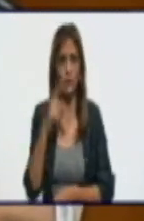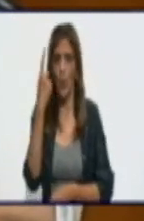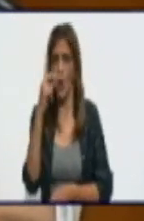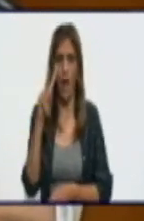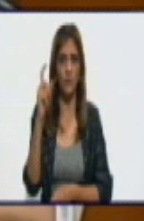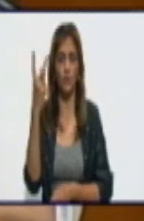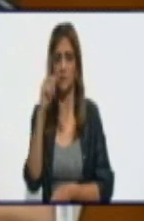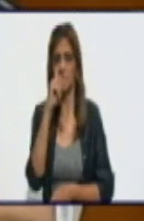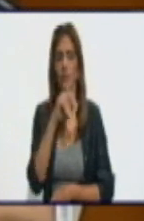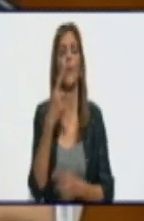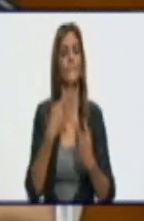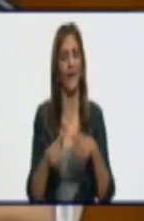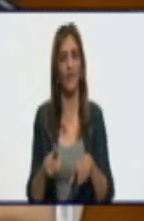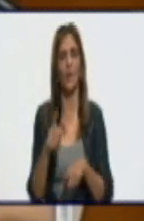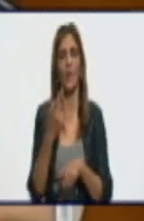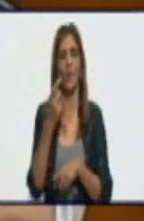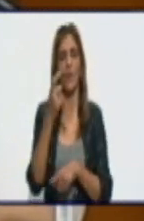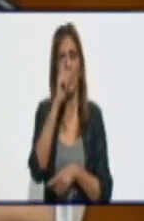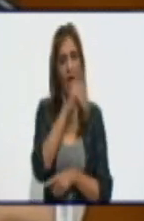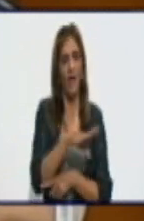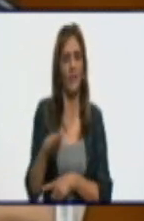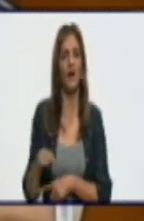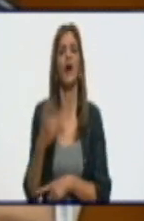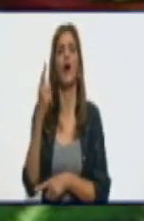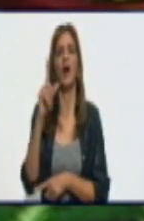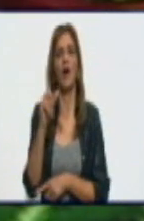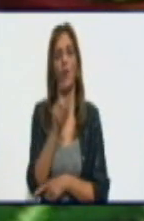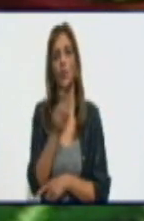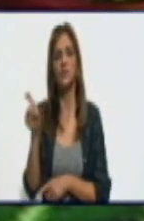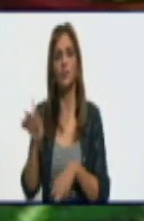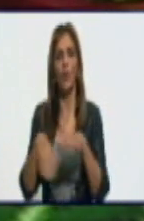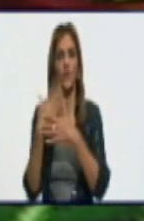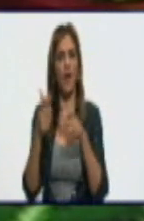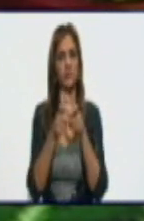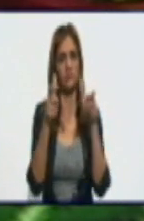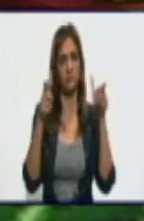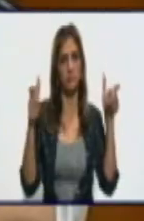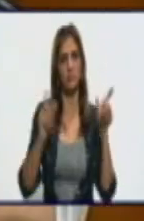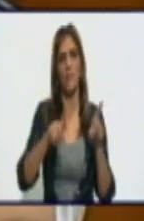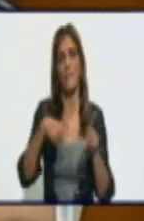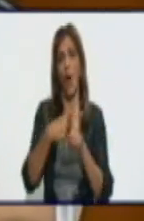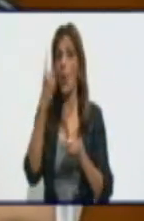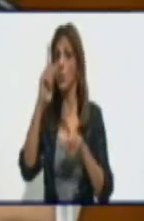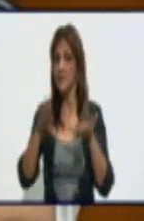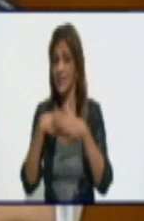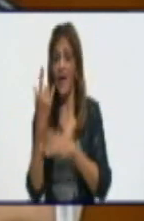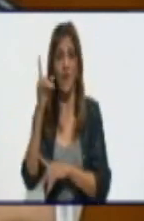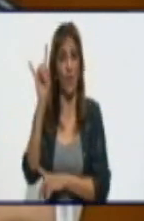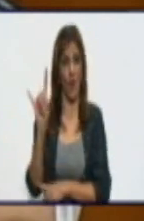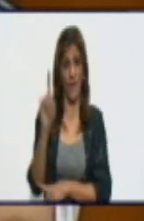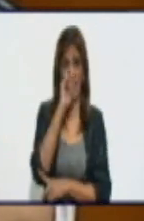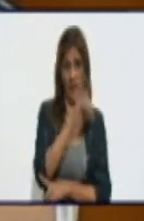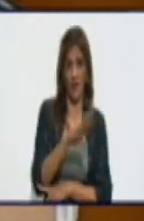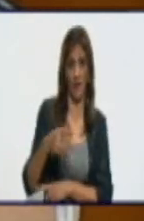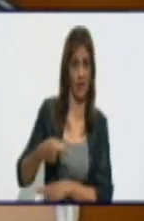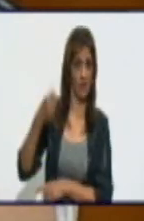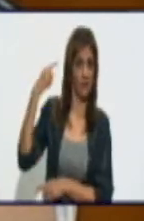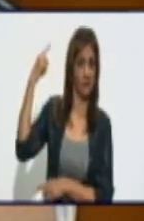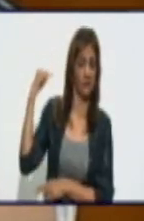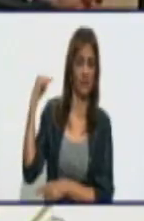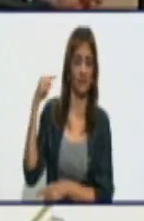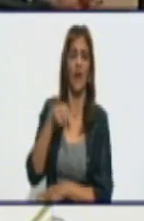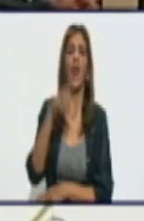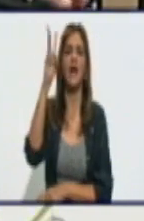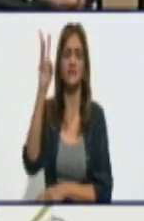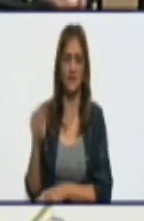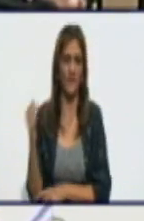en los últimos 15 días ha venido aumentándose. Llegamos a tener días de 9 pacientes en la edad pediátrica. Si bien, doctora, la cifra es